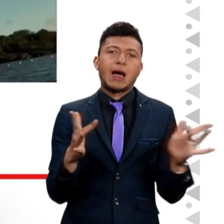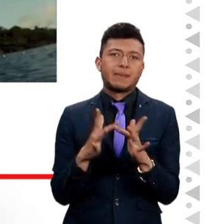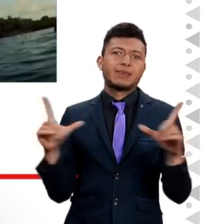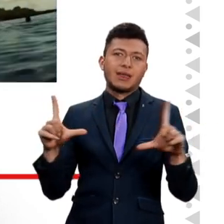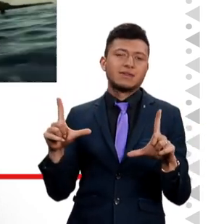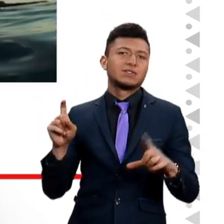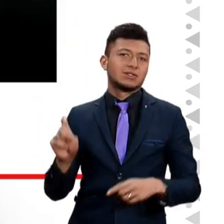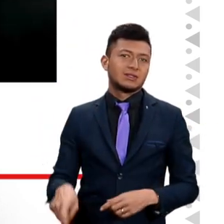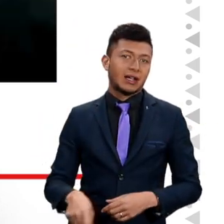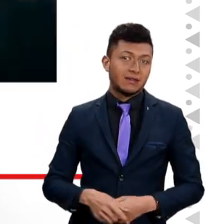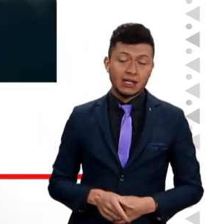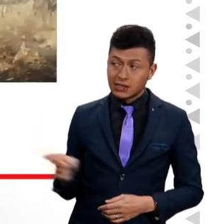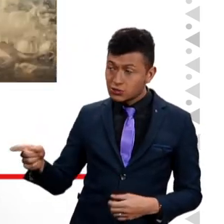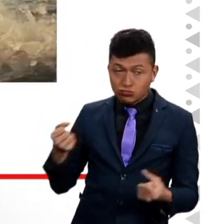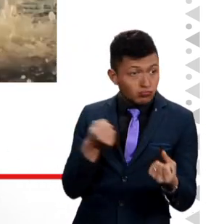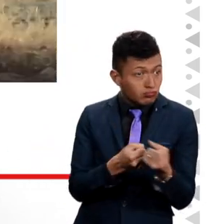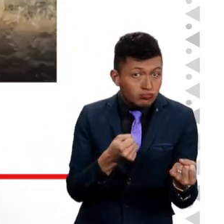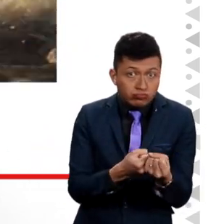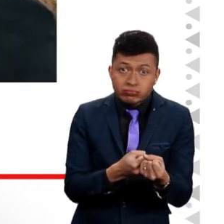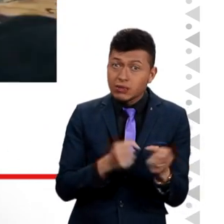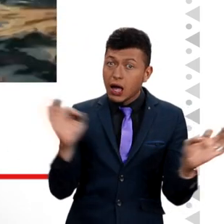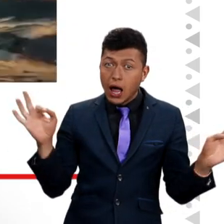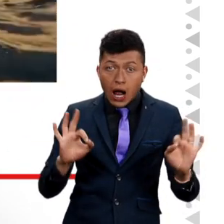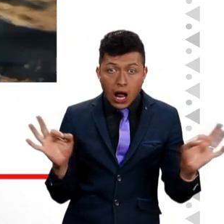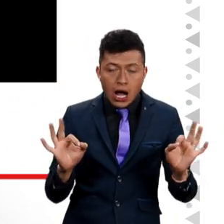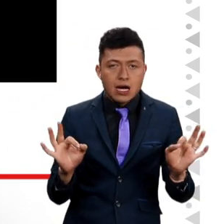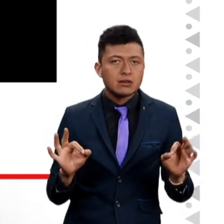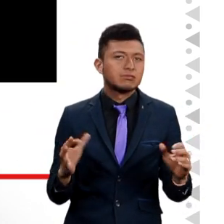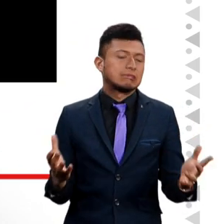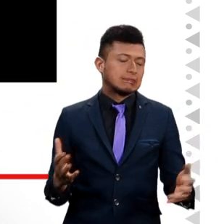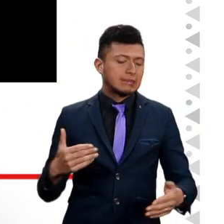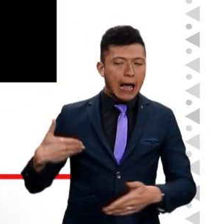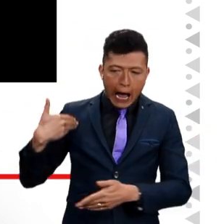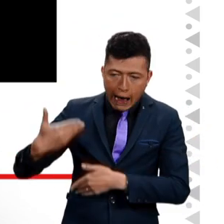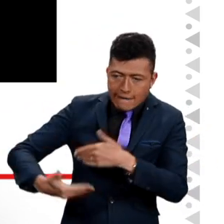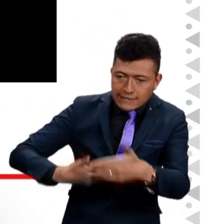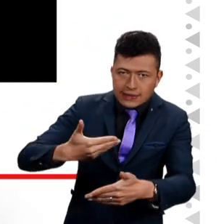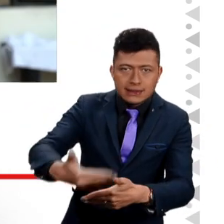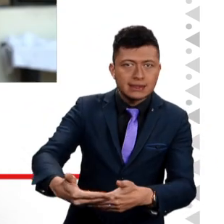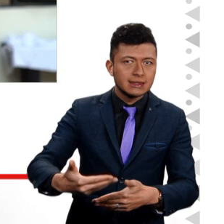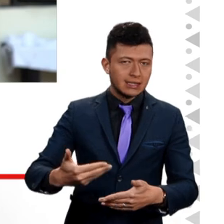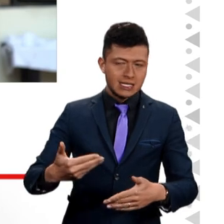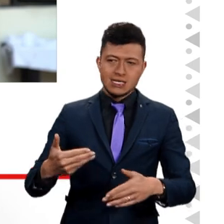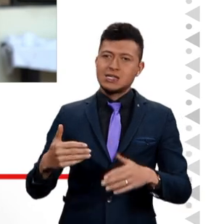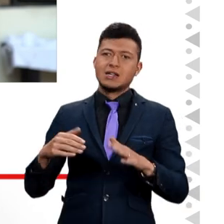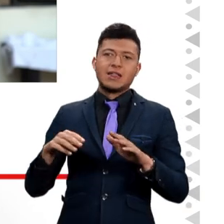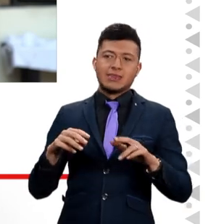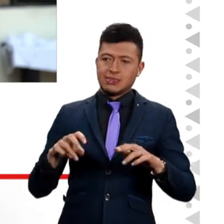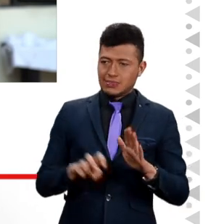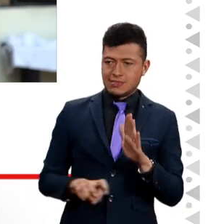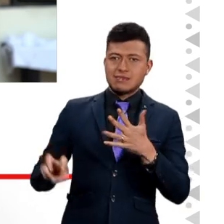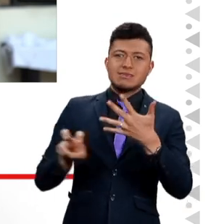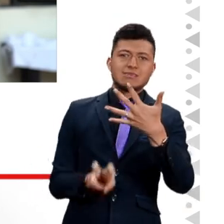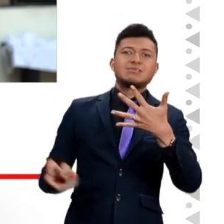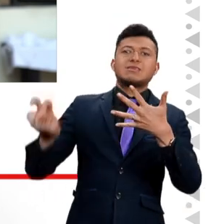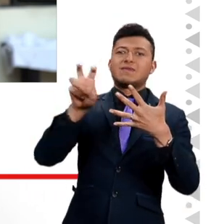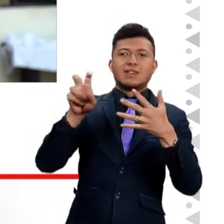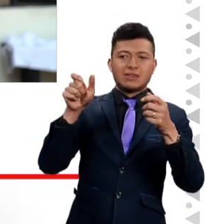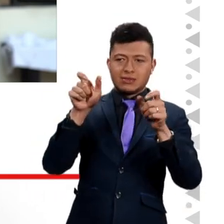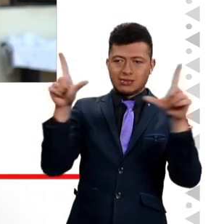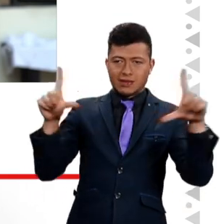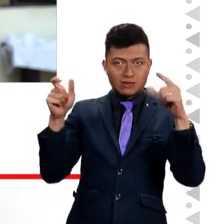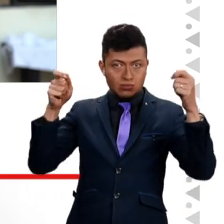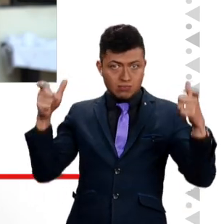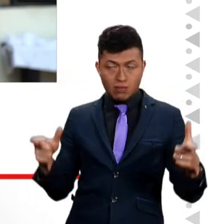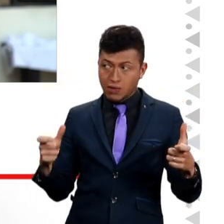desarrolladas dentro de la televisión. Sin estos aportes y sin este apoyo del ministerio, yo creo que el avance que tenemos hoy y el estatus y el nivel que tiene la